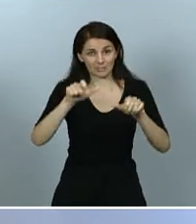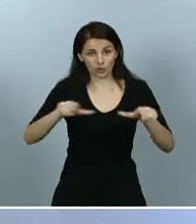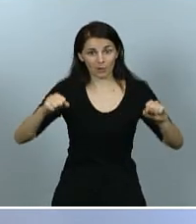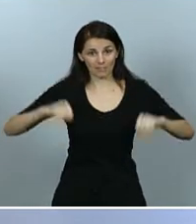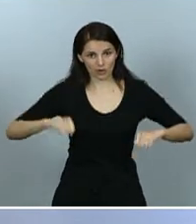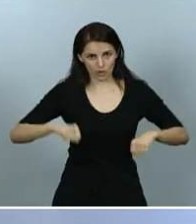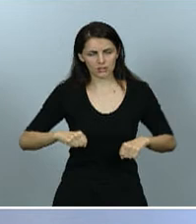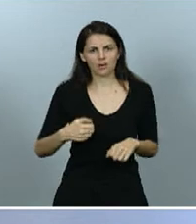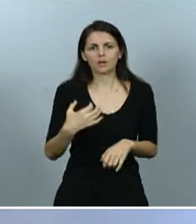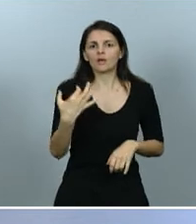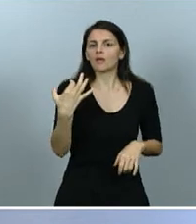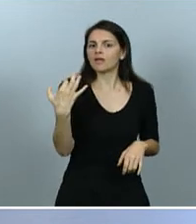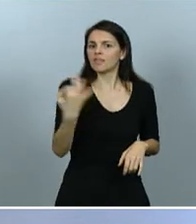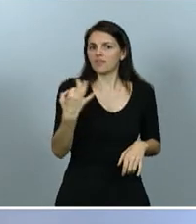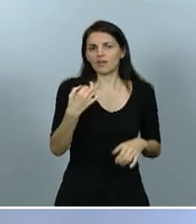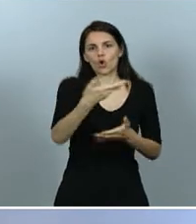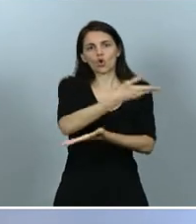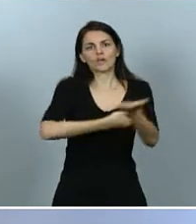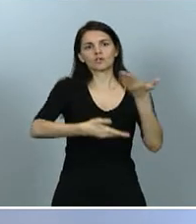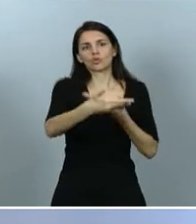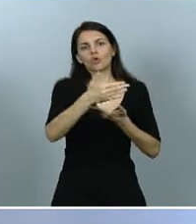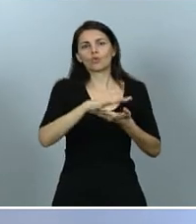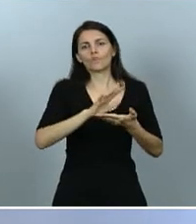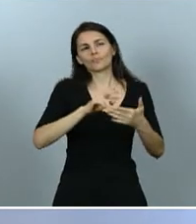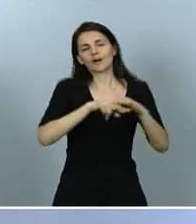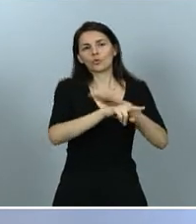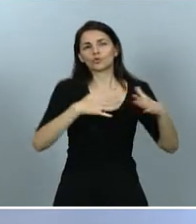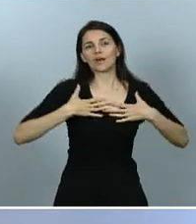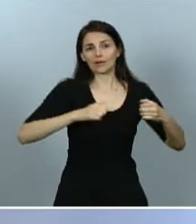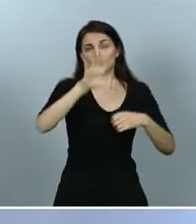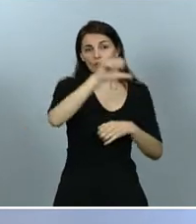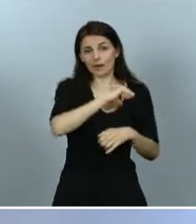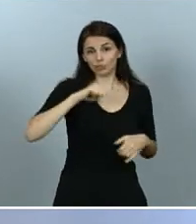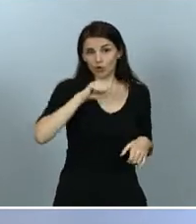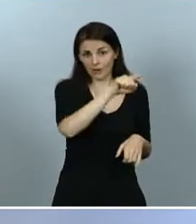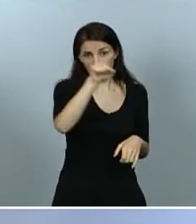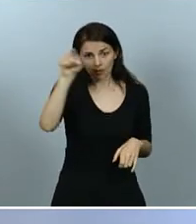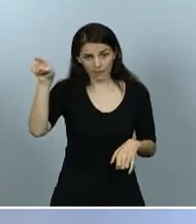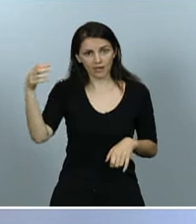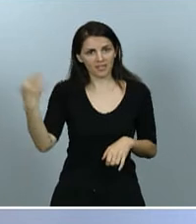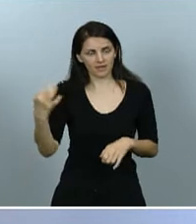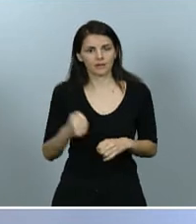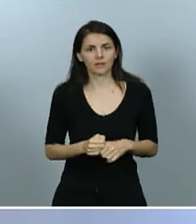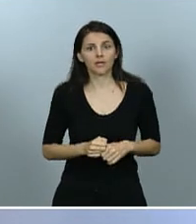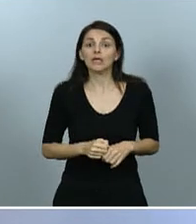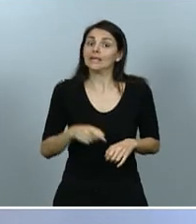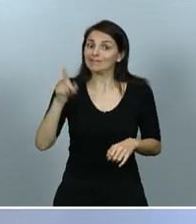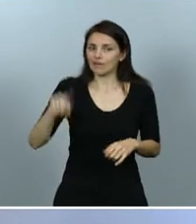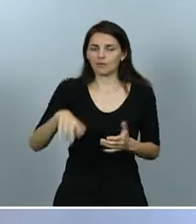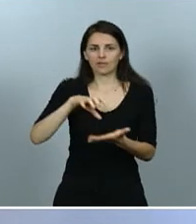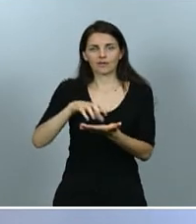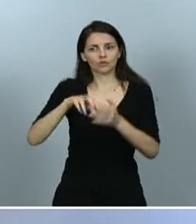de recursos sanitarios de su comunidad autónoma, en el territorio en el que se ubican y deben de tener preparados planes de